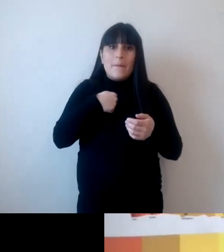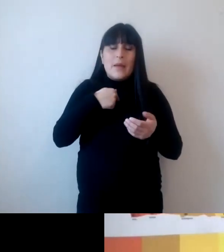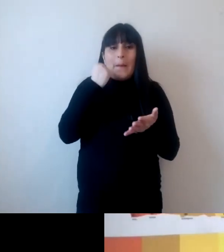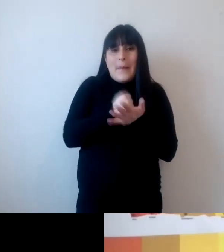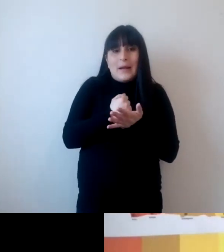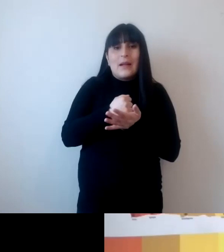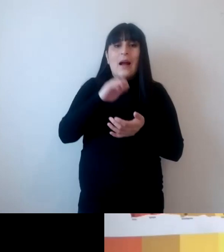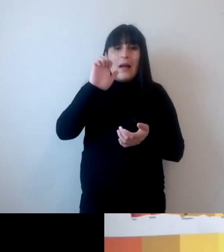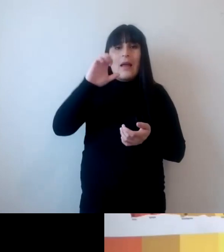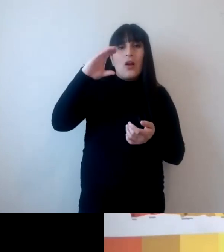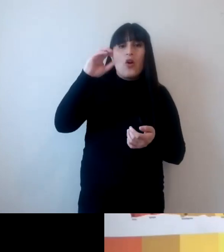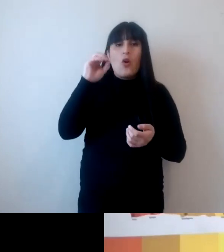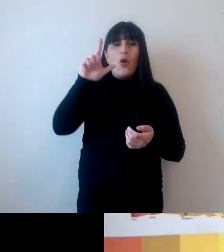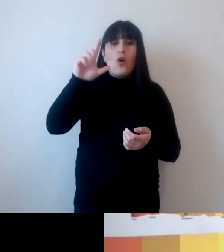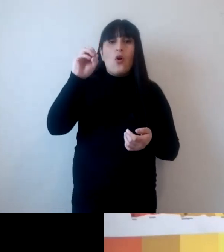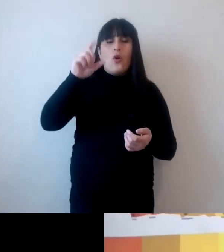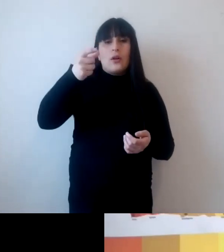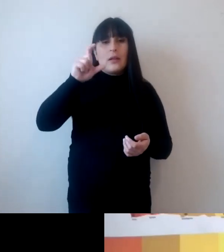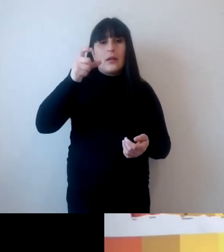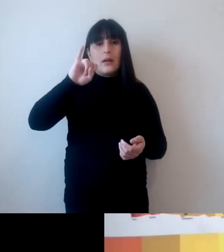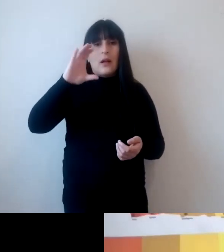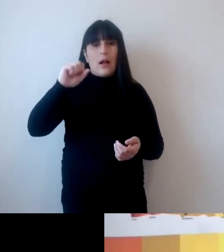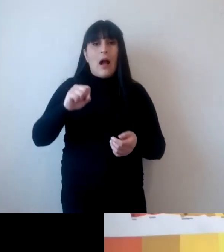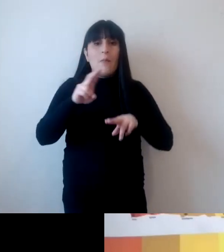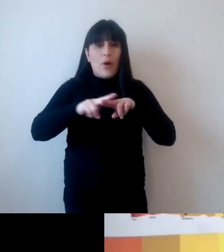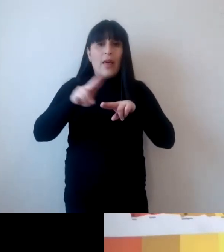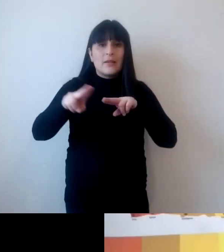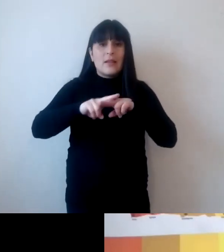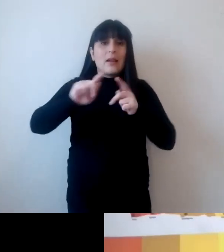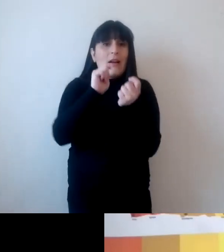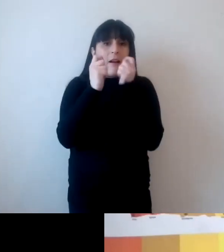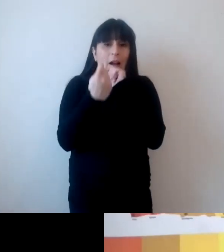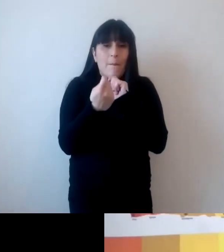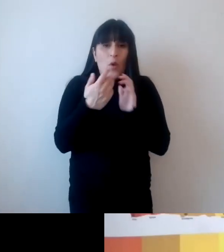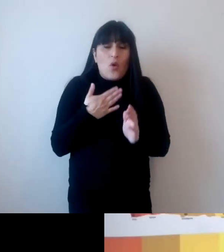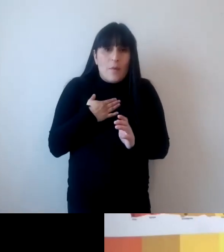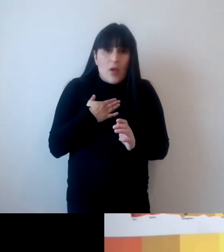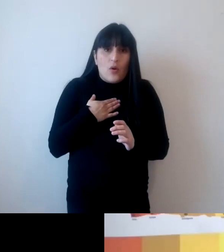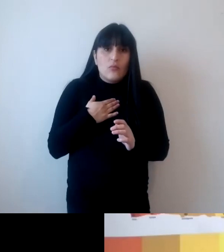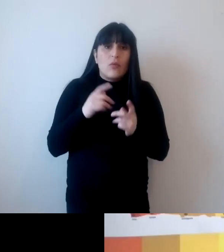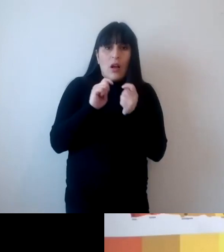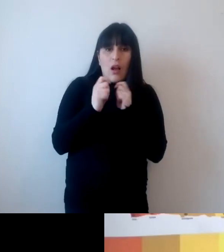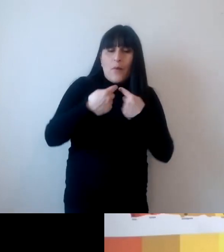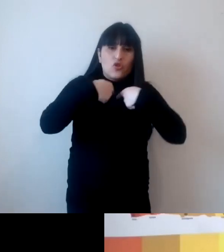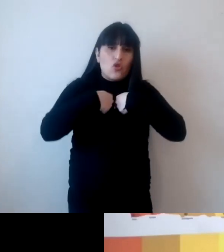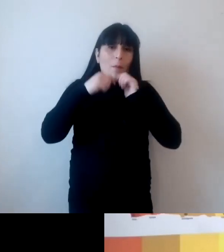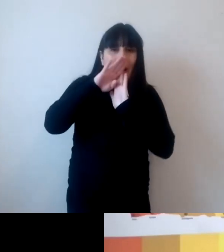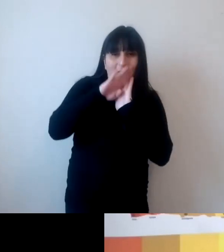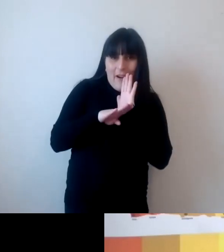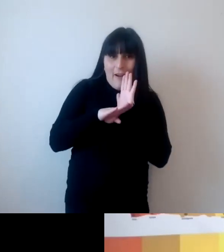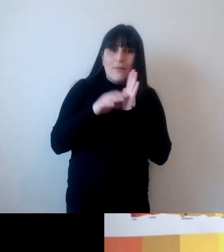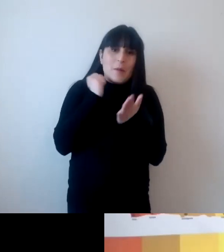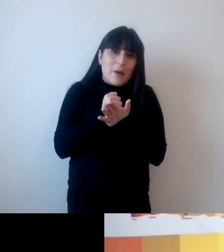huella ecológica además me permite introducir cambios la acción la acción individual ¿qué cambios puedo introducir yo para reducir mi huella ecológica?